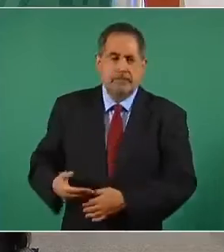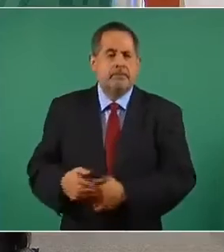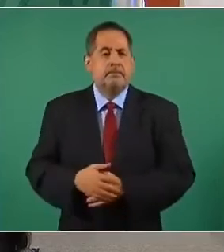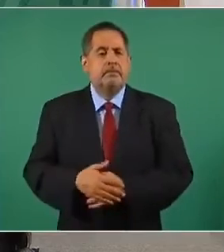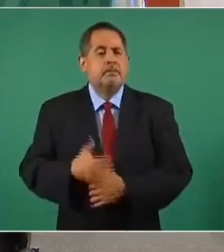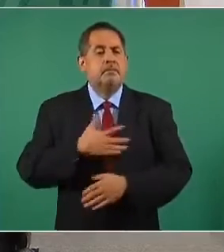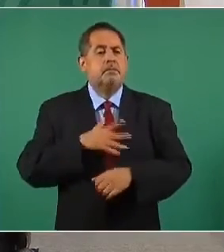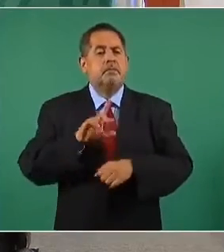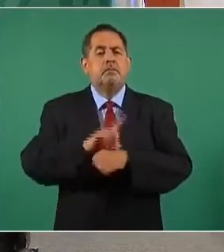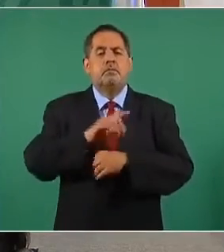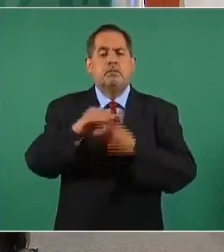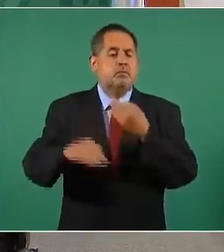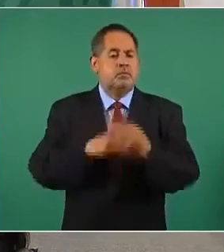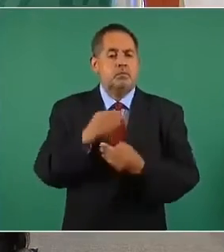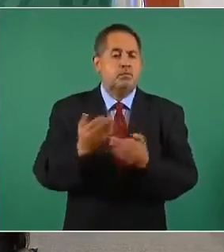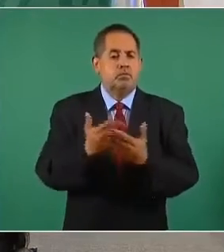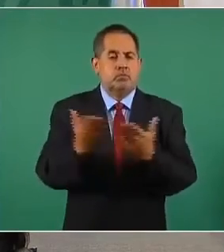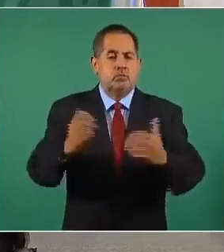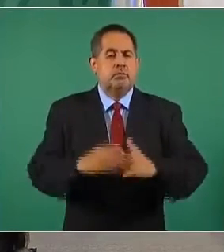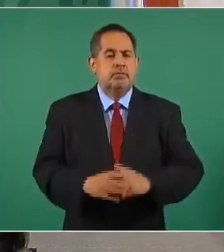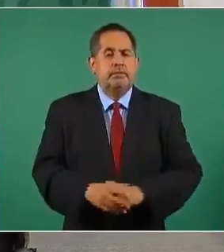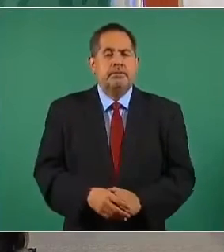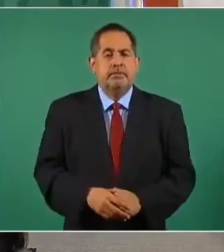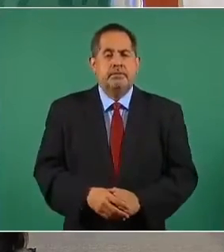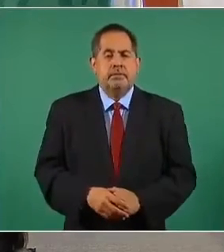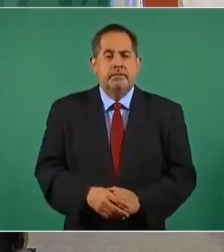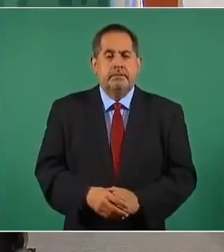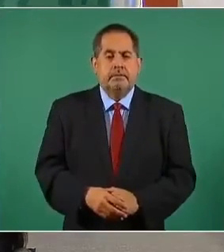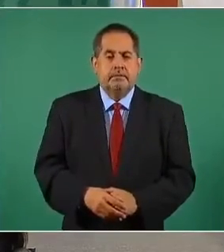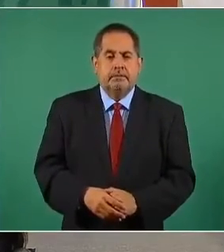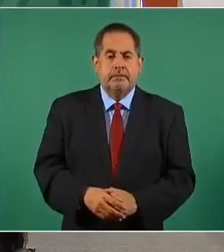Muy buenos días a todas y a todos. La siguiente, por favor.